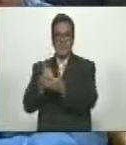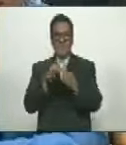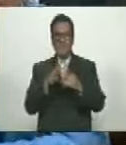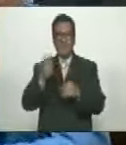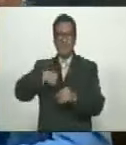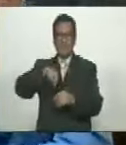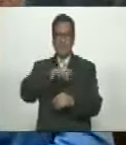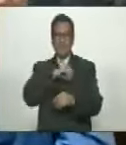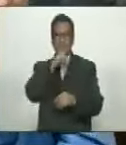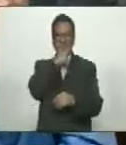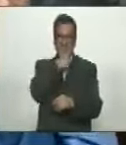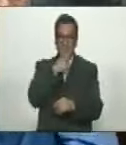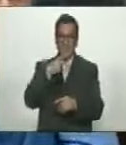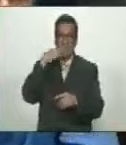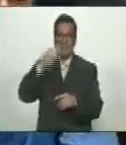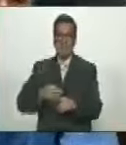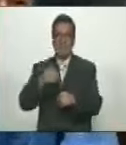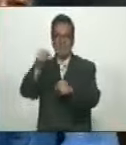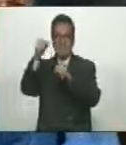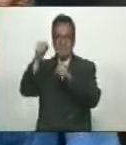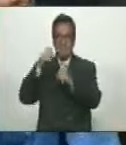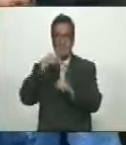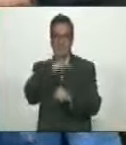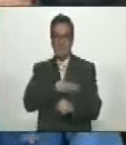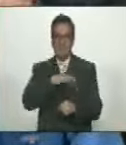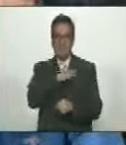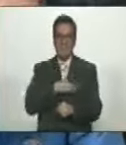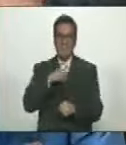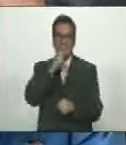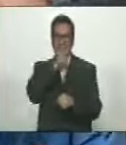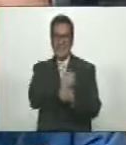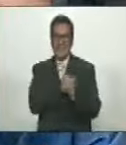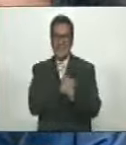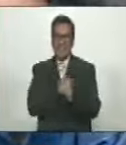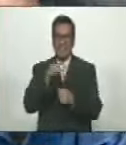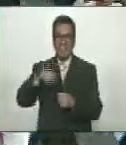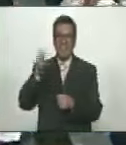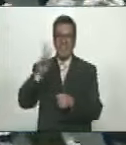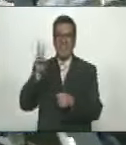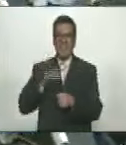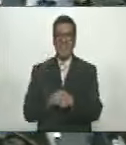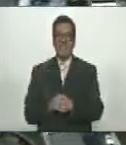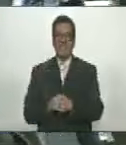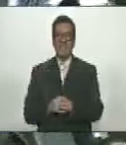Toda Nuestra Por Son Adulta Mayor Viva La Gran Misión Amor Mayor Venezuela